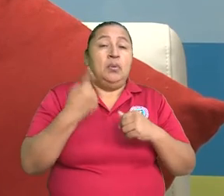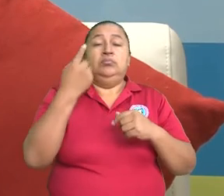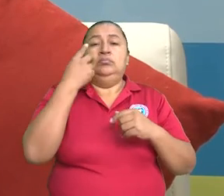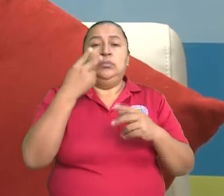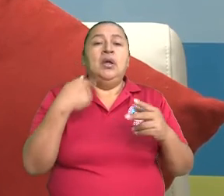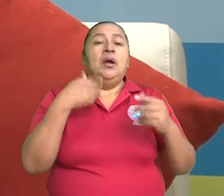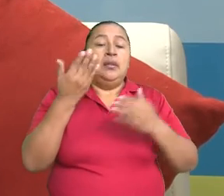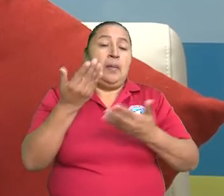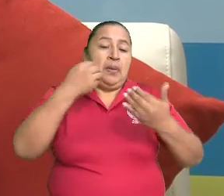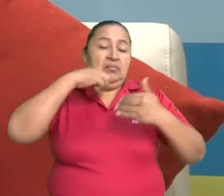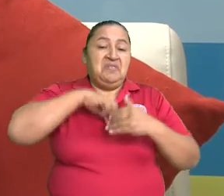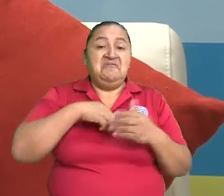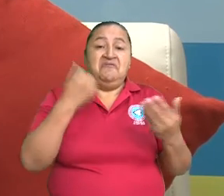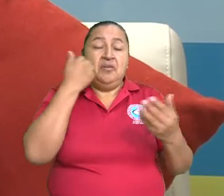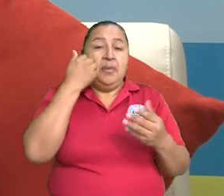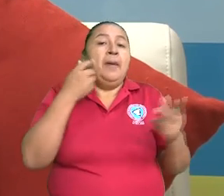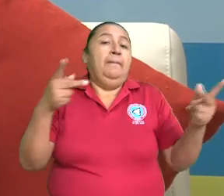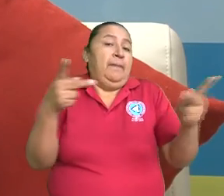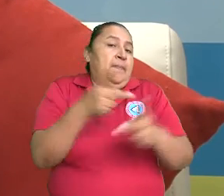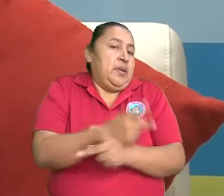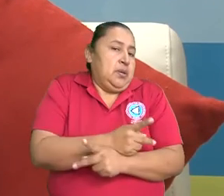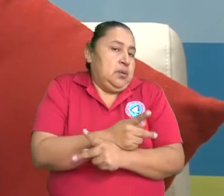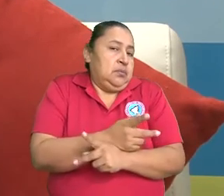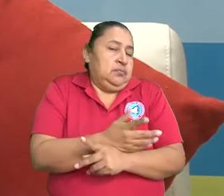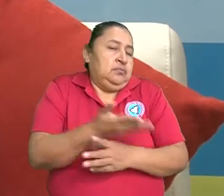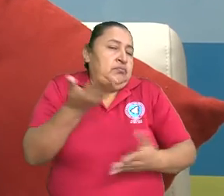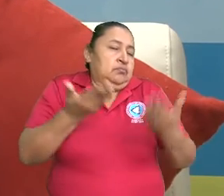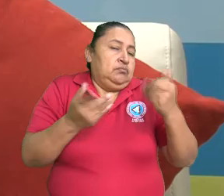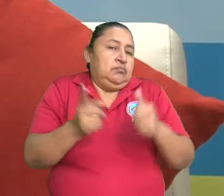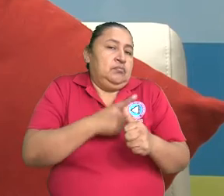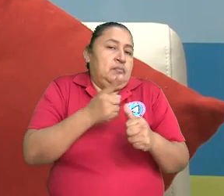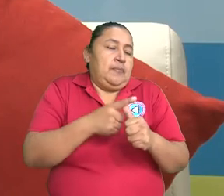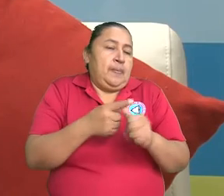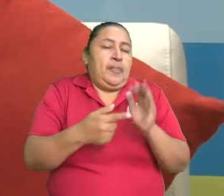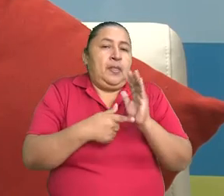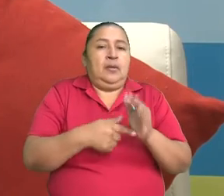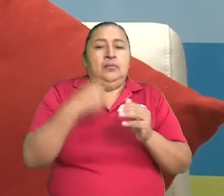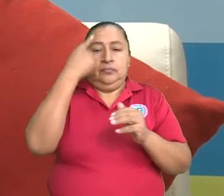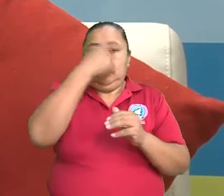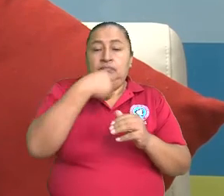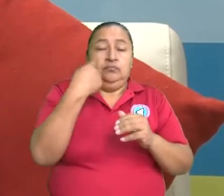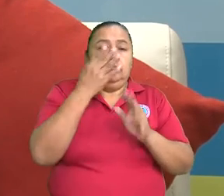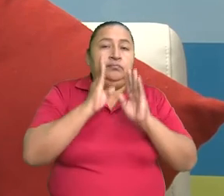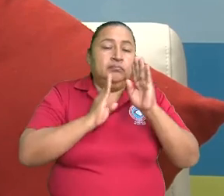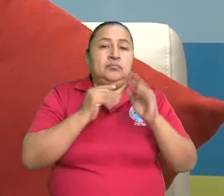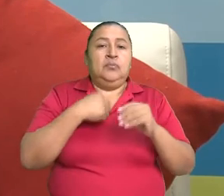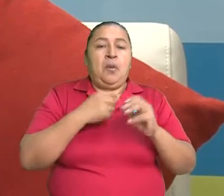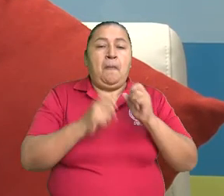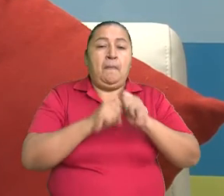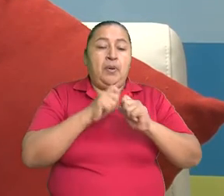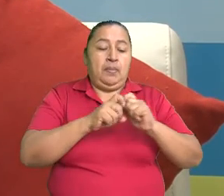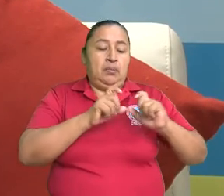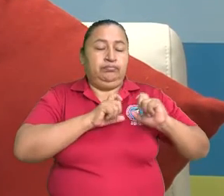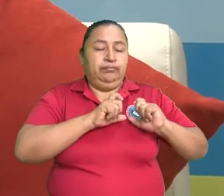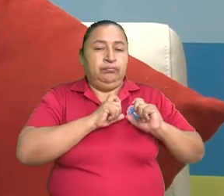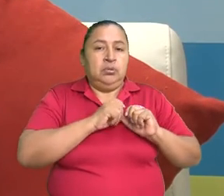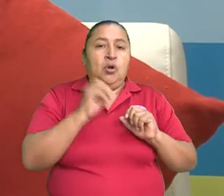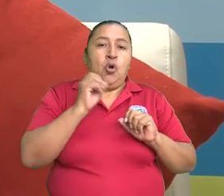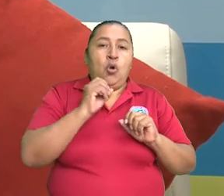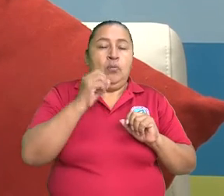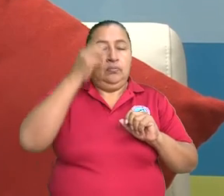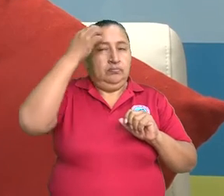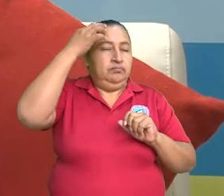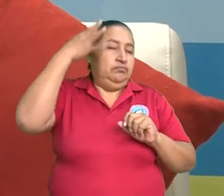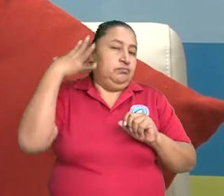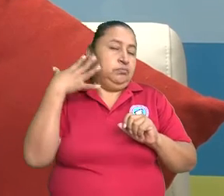grave. Más grave, correcto. Puede ser la primera presentación clínica de un evento vascular cerebral. Un derrame, como le conocemos, ¿no?